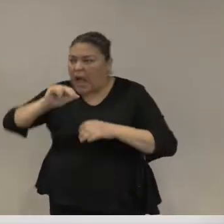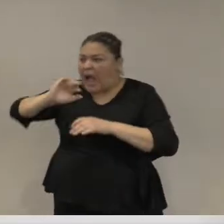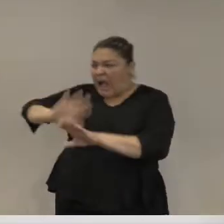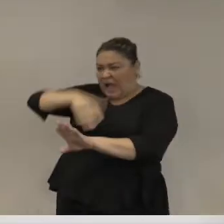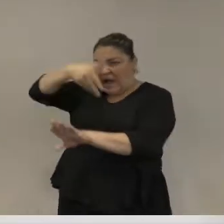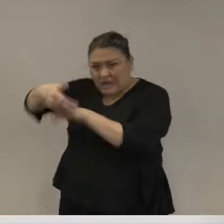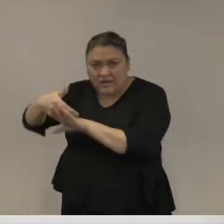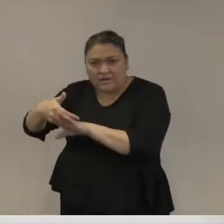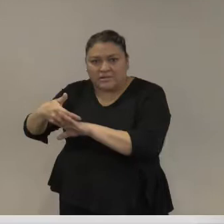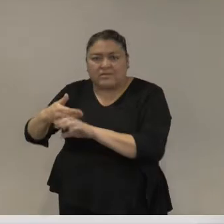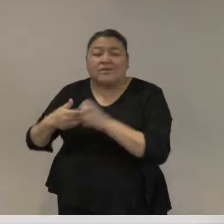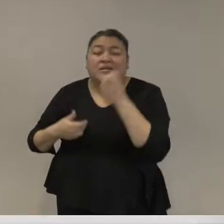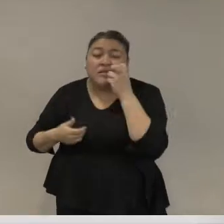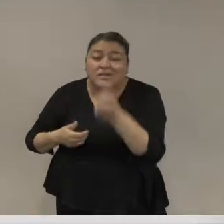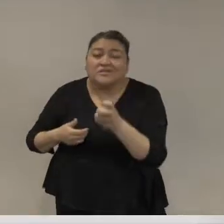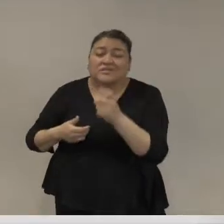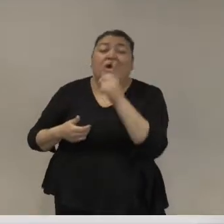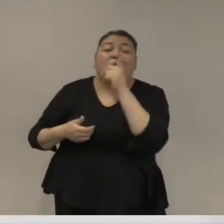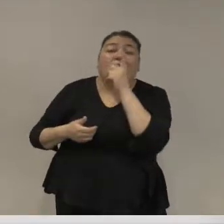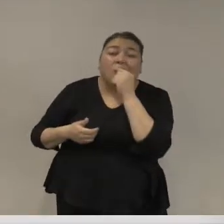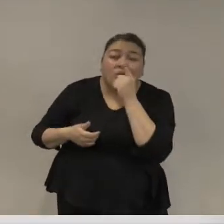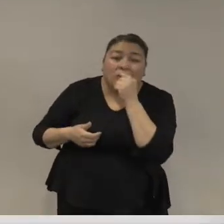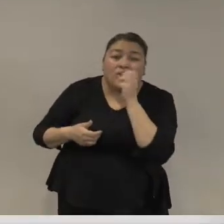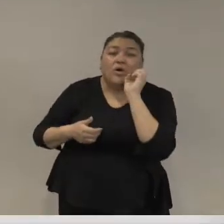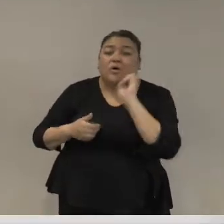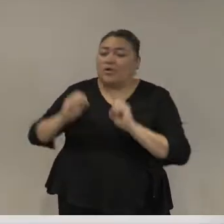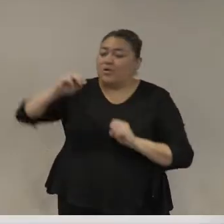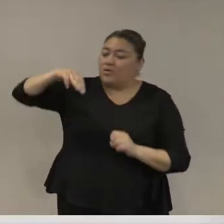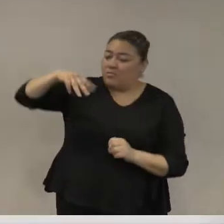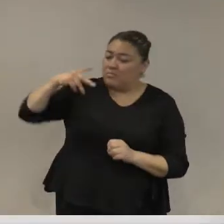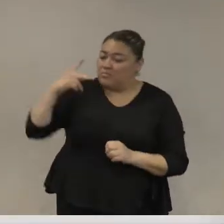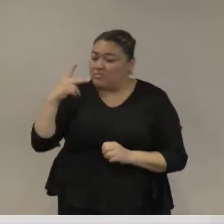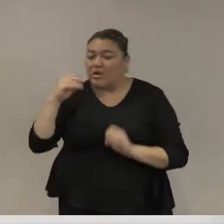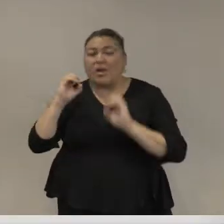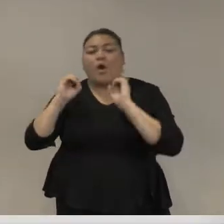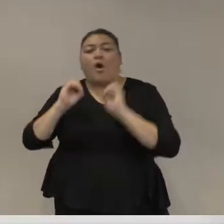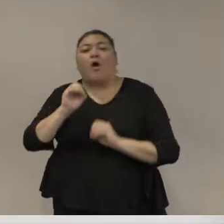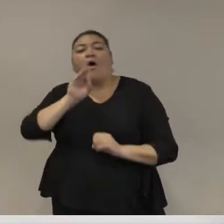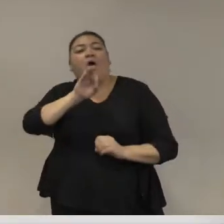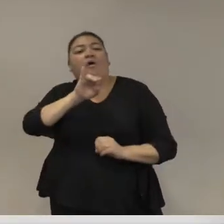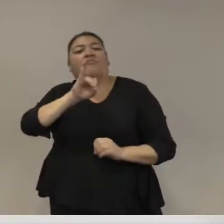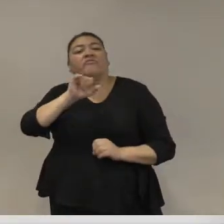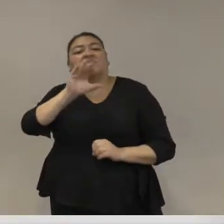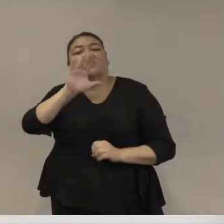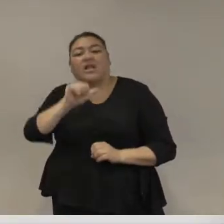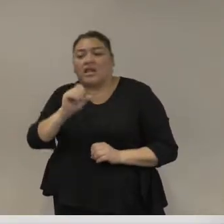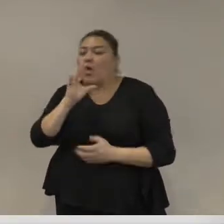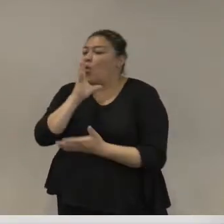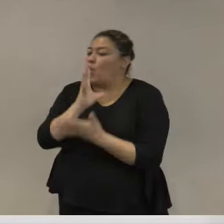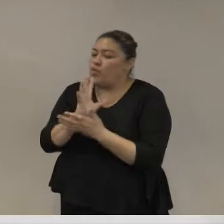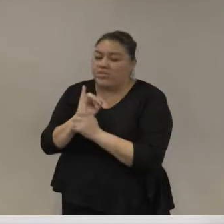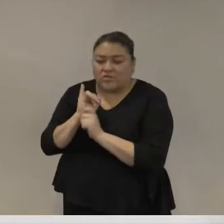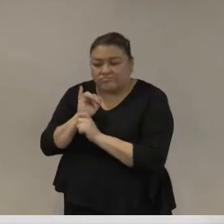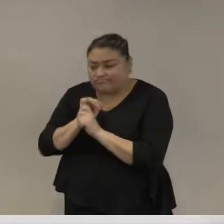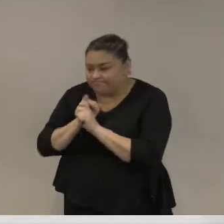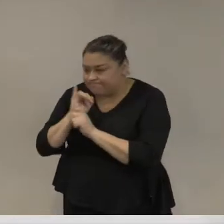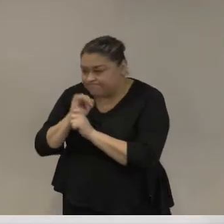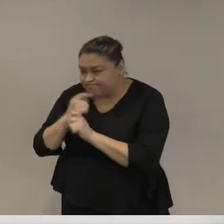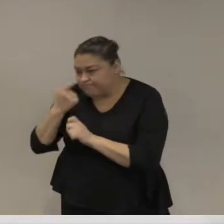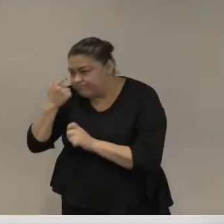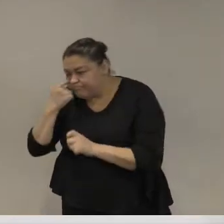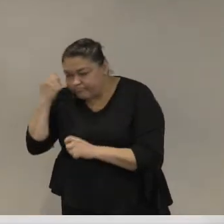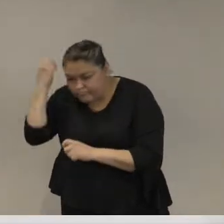solo policía la policía o el ministerio público la fiscalía realmente puede hacer el trabajo complicado de detective